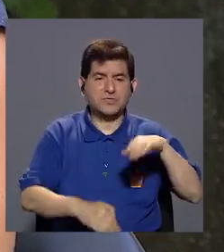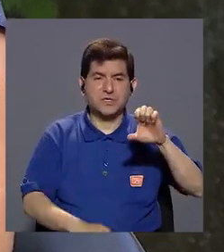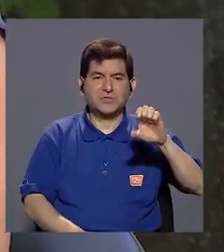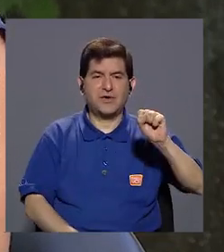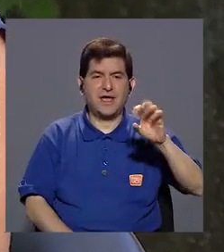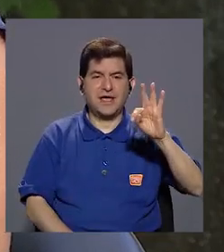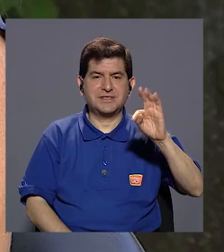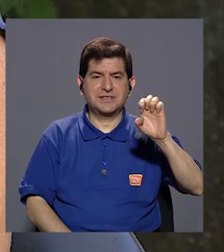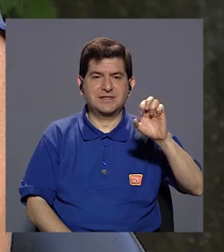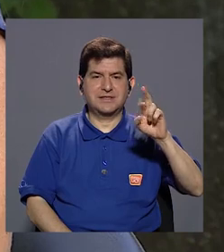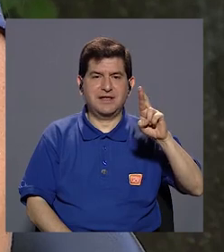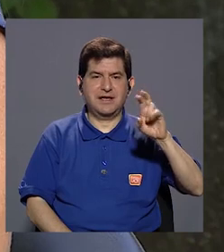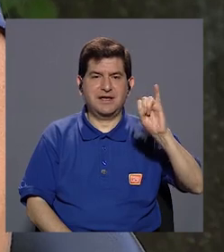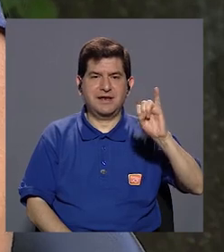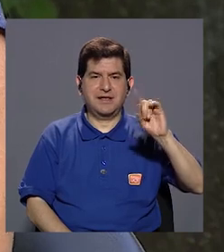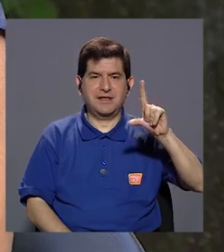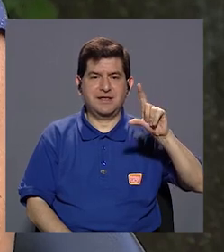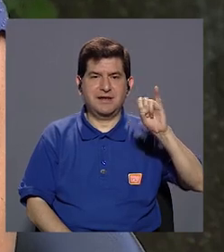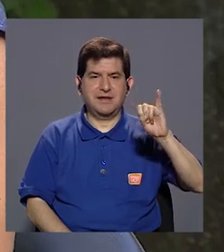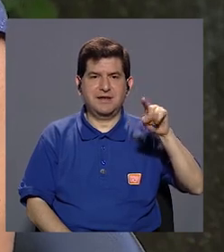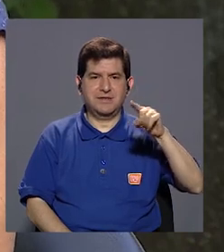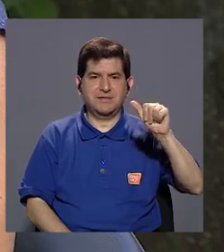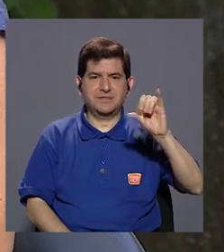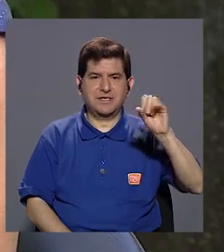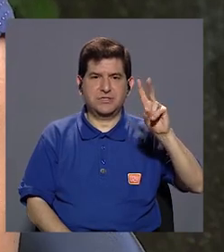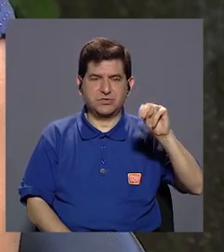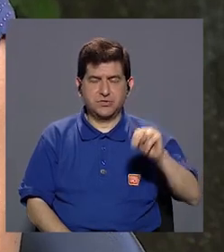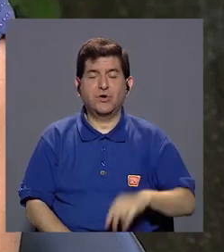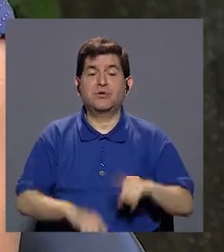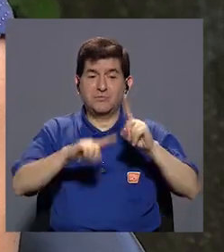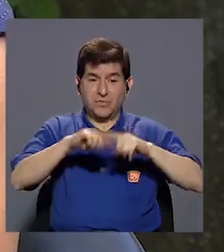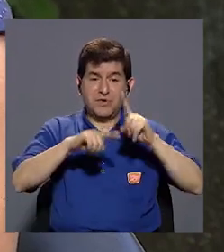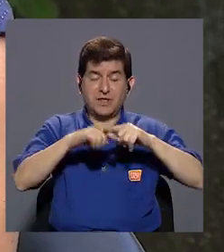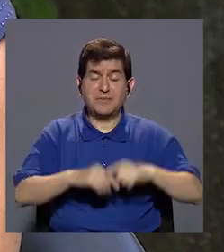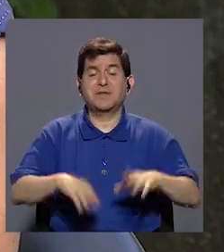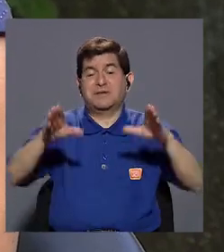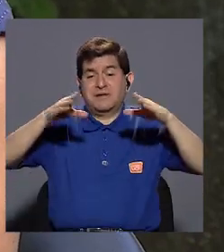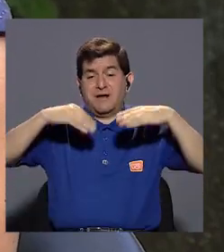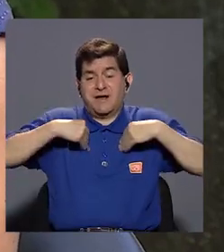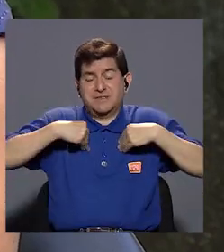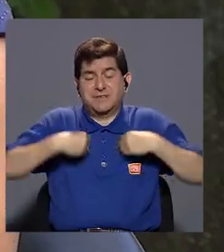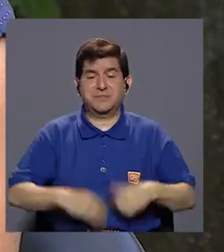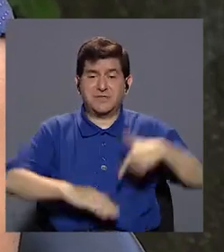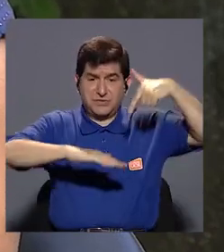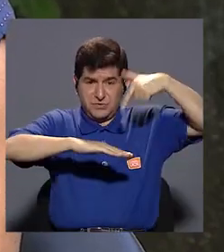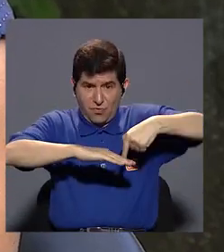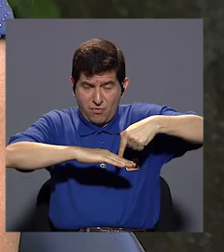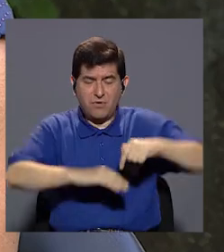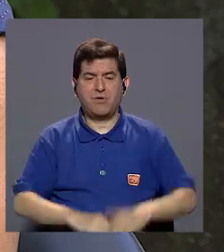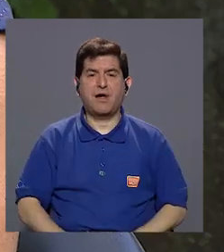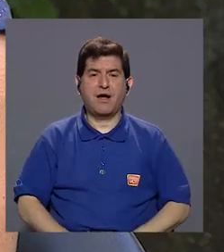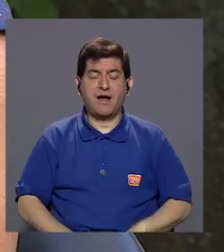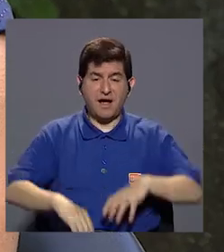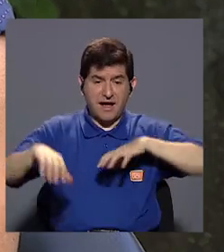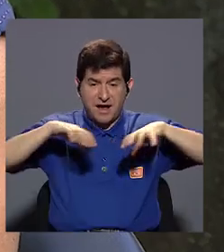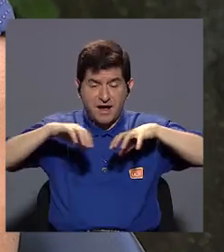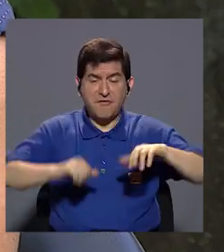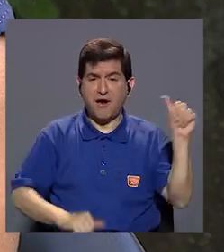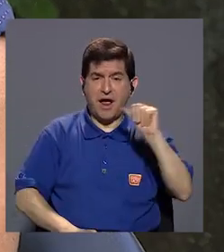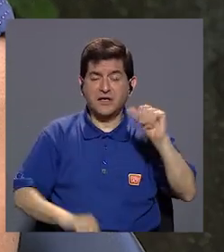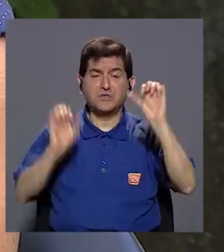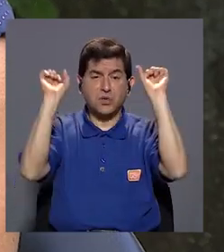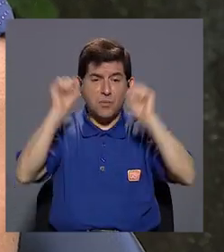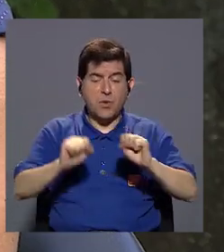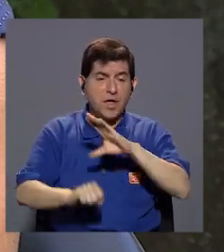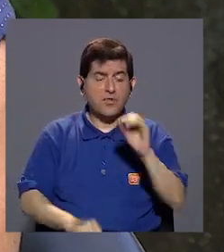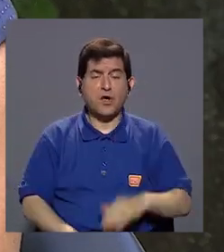podrían afectar, este, cómo asimilen la vacuna. Entonces, sí podrían haber reacciones alérgicas o, o más